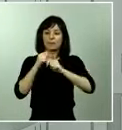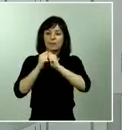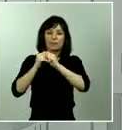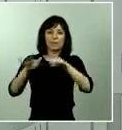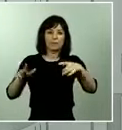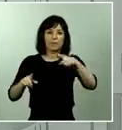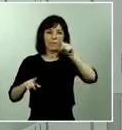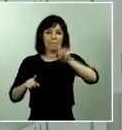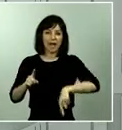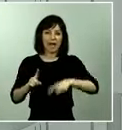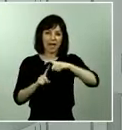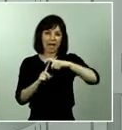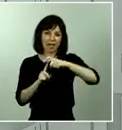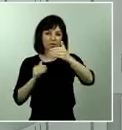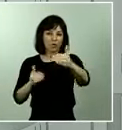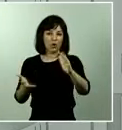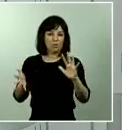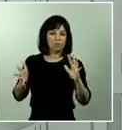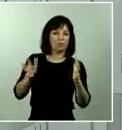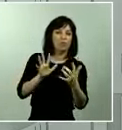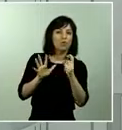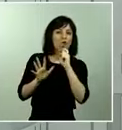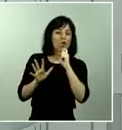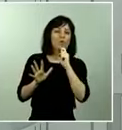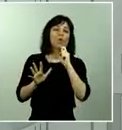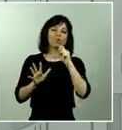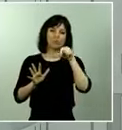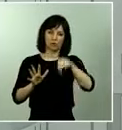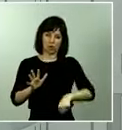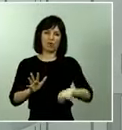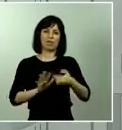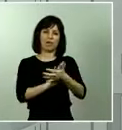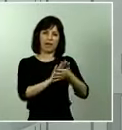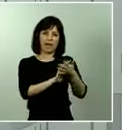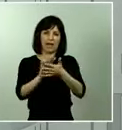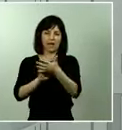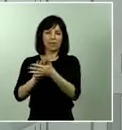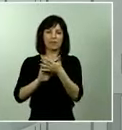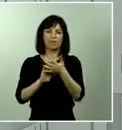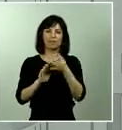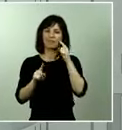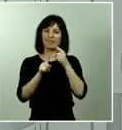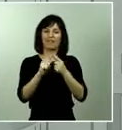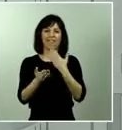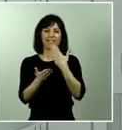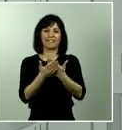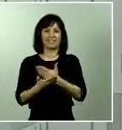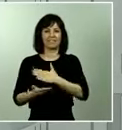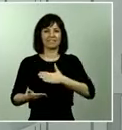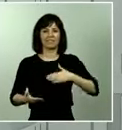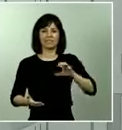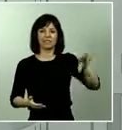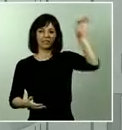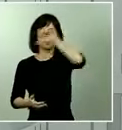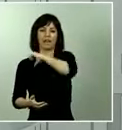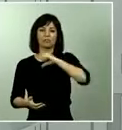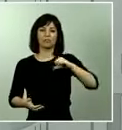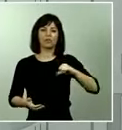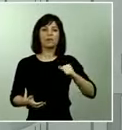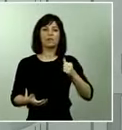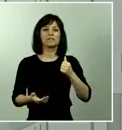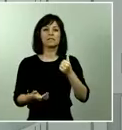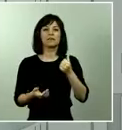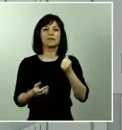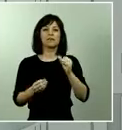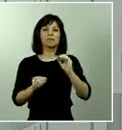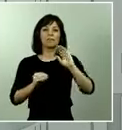Pues, insisto, se ha abordado hoy en el sentido de pedir a las comunidades autónomas que nos hagan llegar sus propuestas en